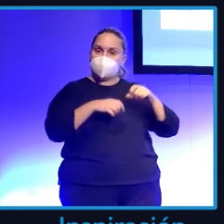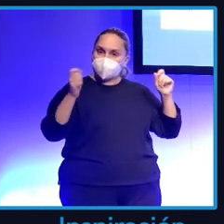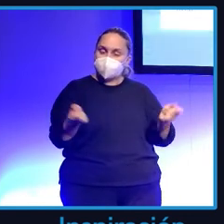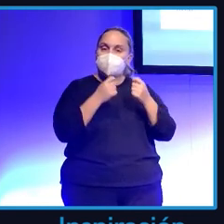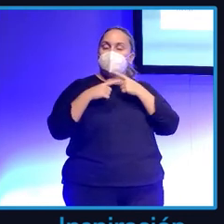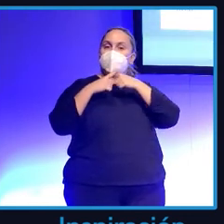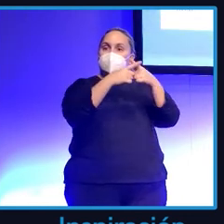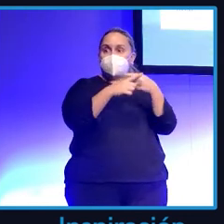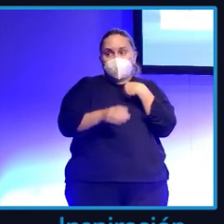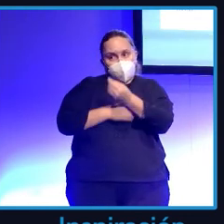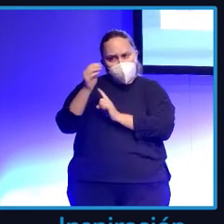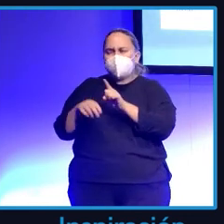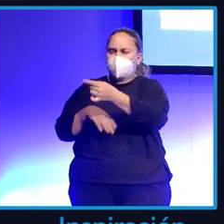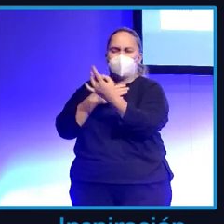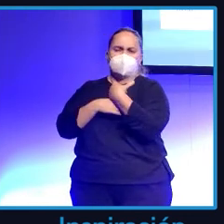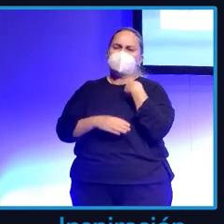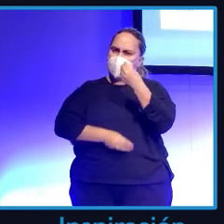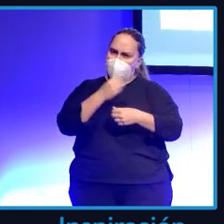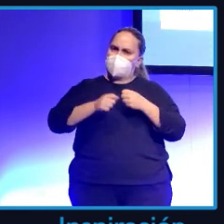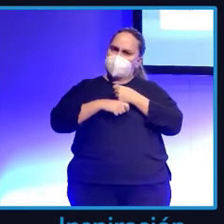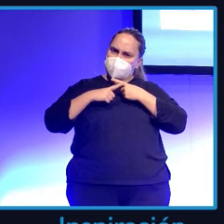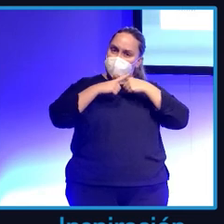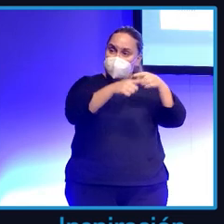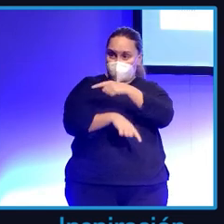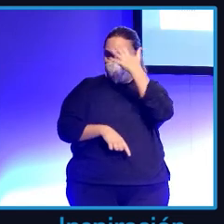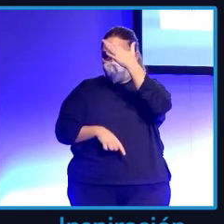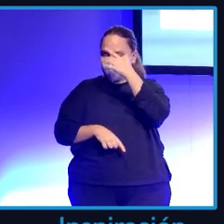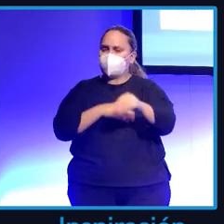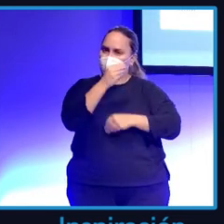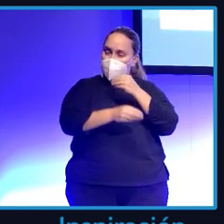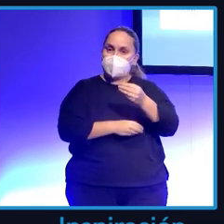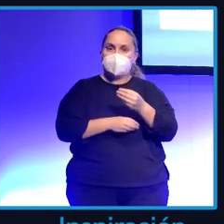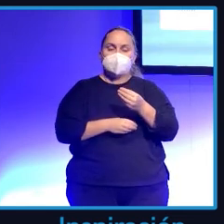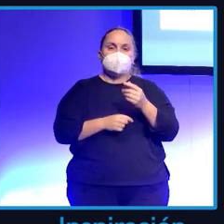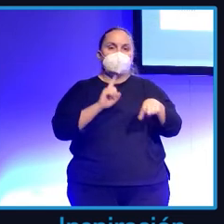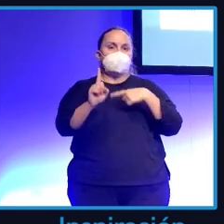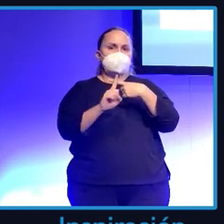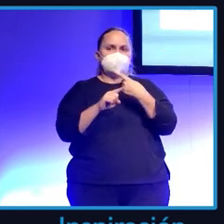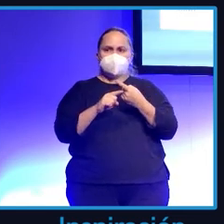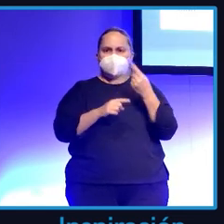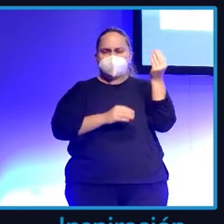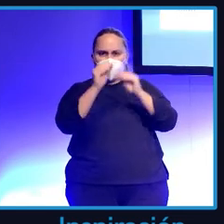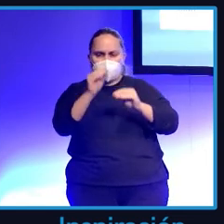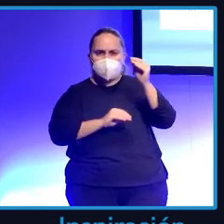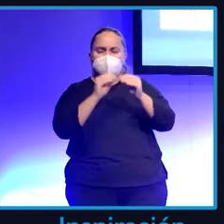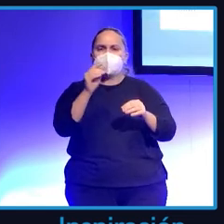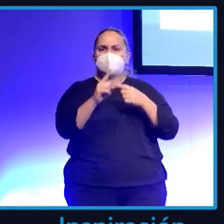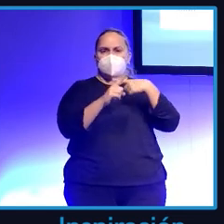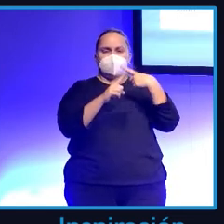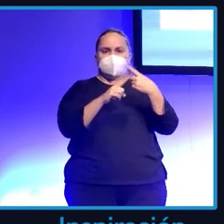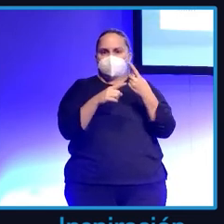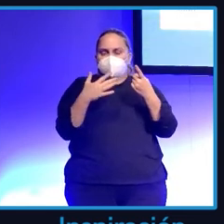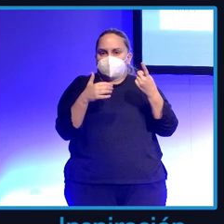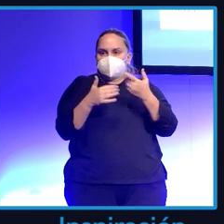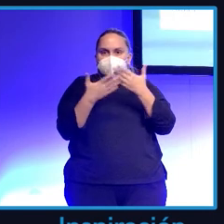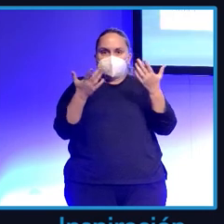Yo digo, yo no hago estas cosas. Tú me lo mandas y yo lo saco, si te hace ilusión. Y además lo puse no sé cuántas cosas, sé cuántos, no sé cuántos,